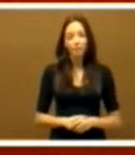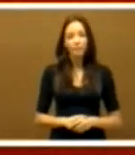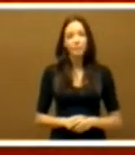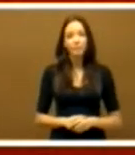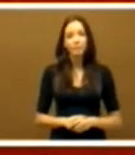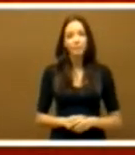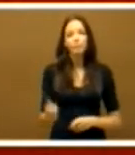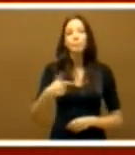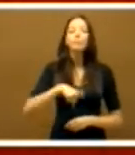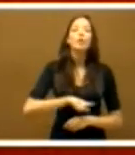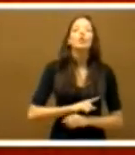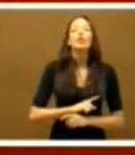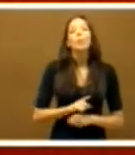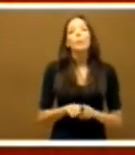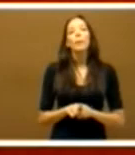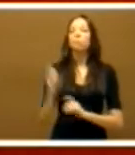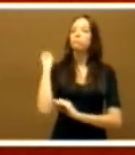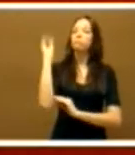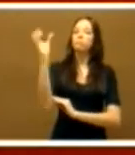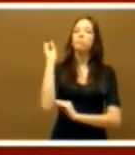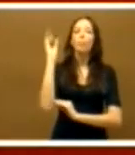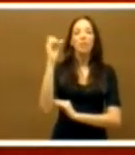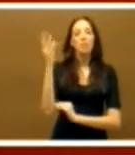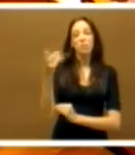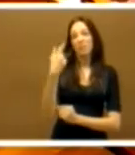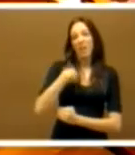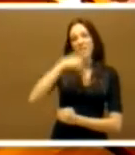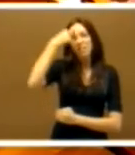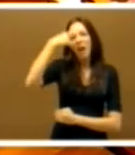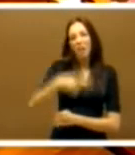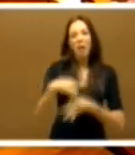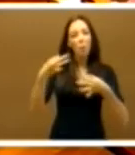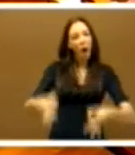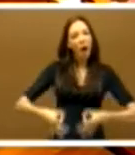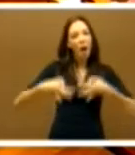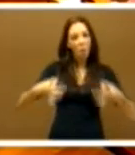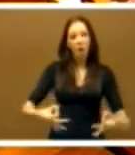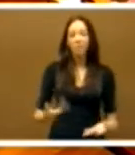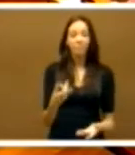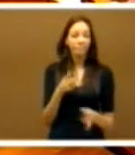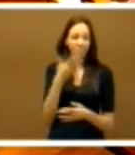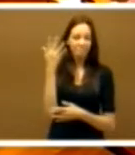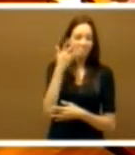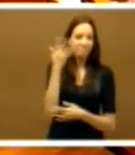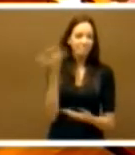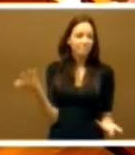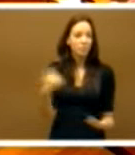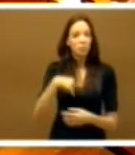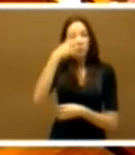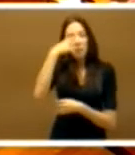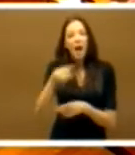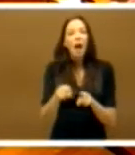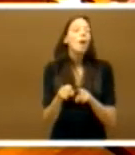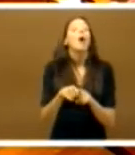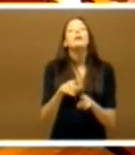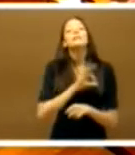Tampoco nos fiamos a pesar después de un discurso que era perfectamente previsible. Yo veía aquí al señor Monago como el novio solícito que va a